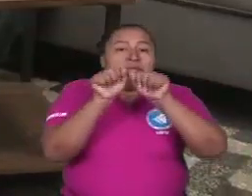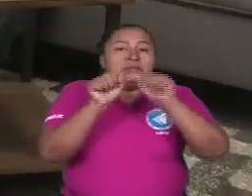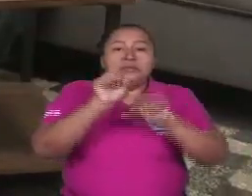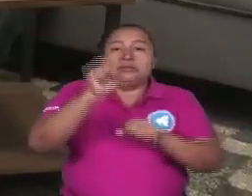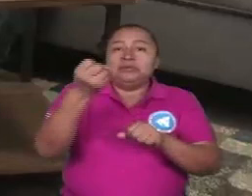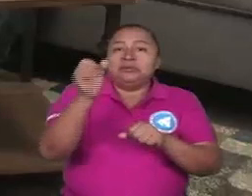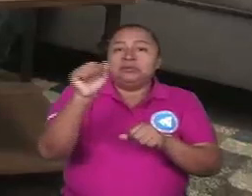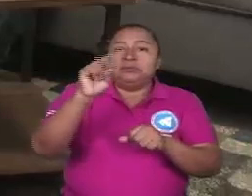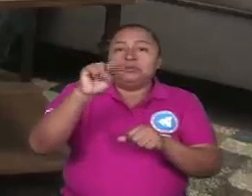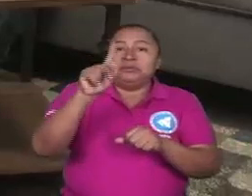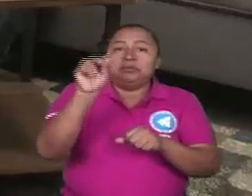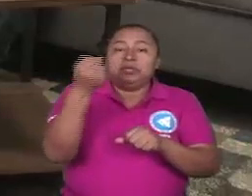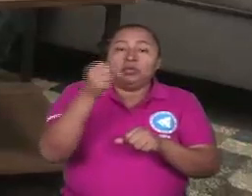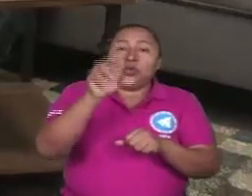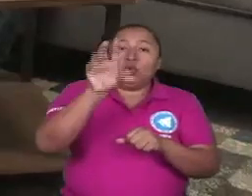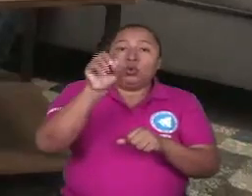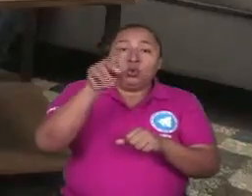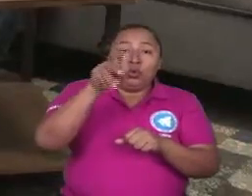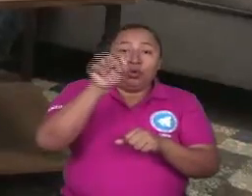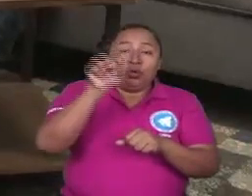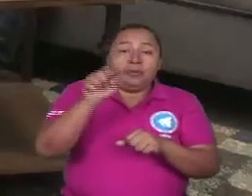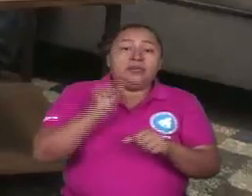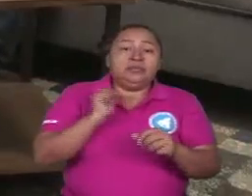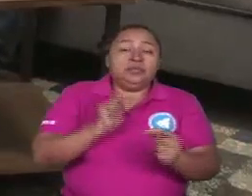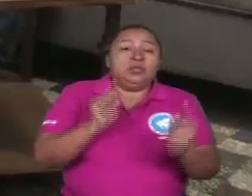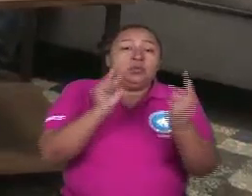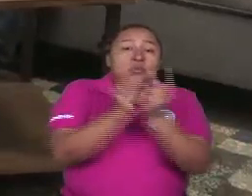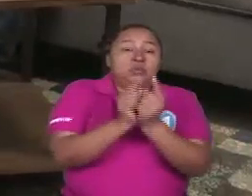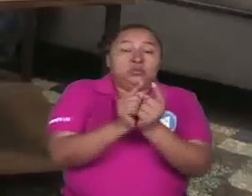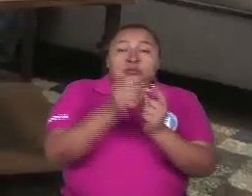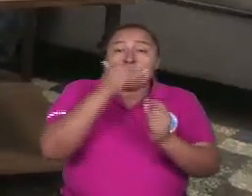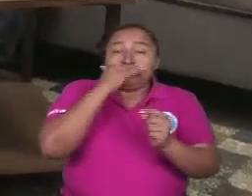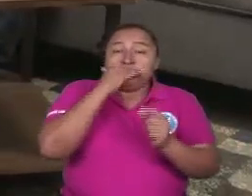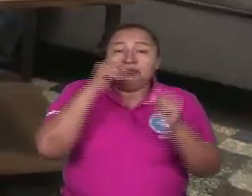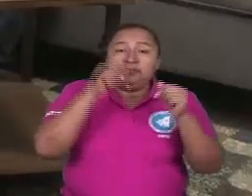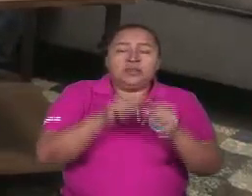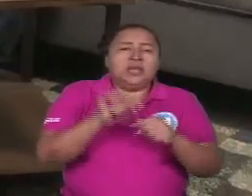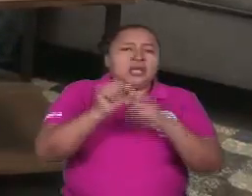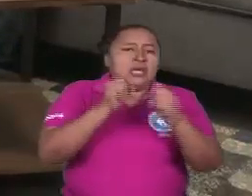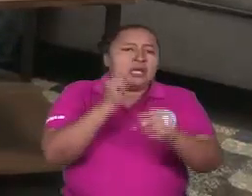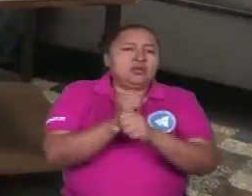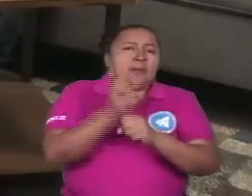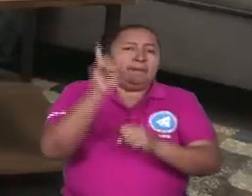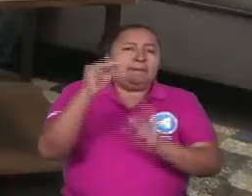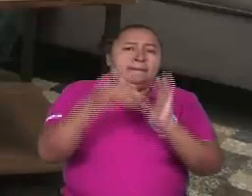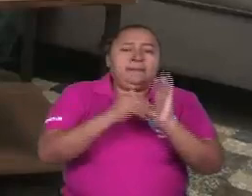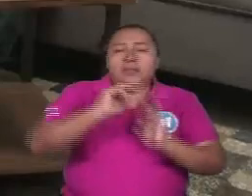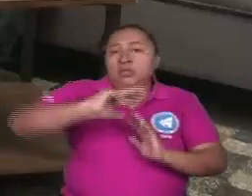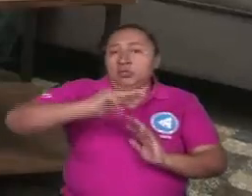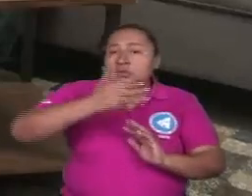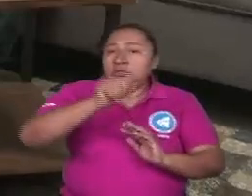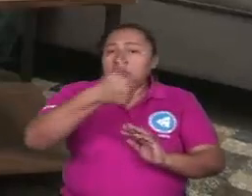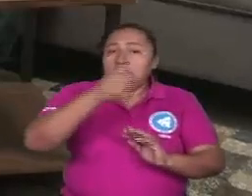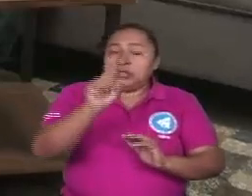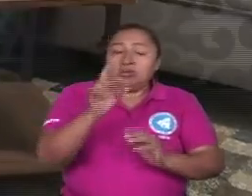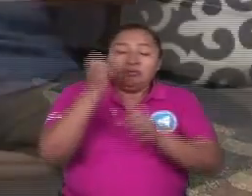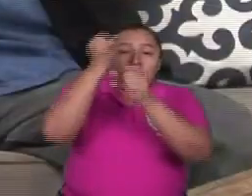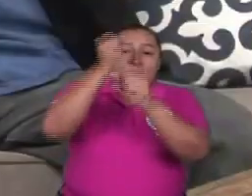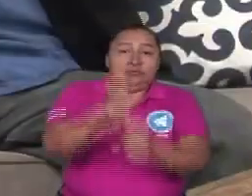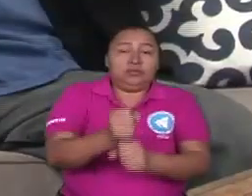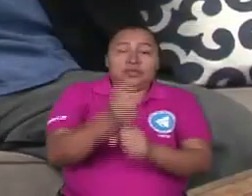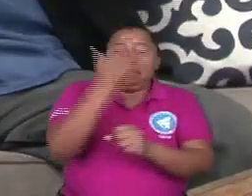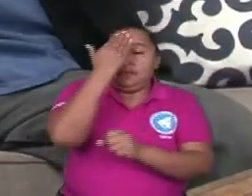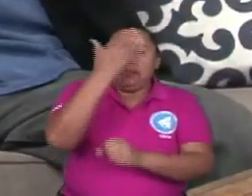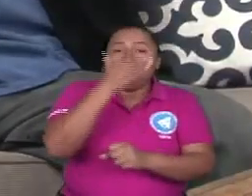eslabón, de enlace con el Frente Sandinista. En el 61 se forma el Frente Sandinista, pero había luchas